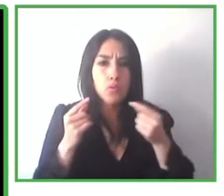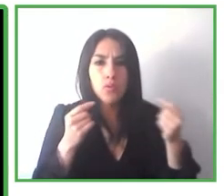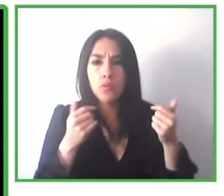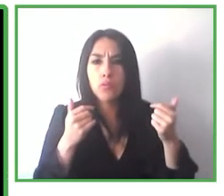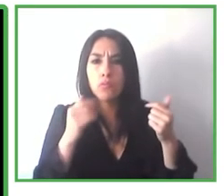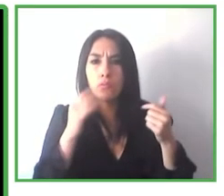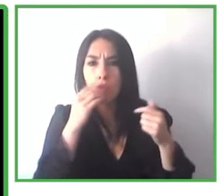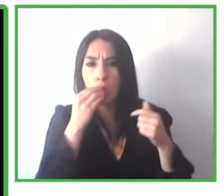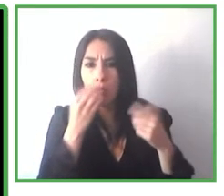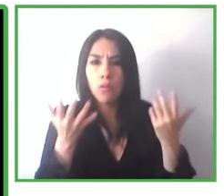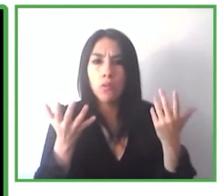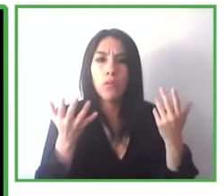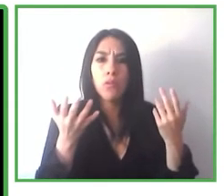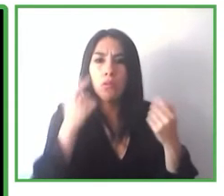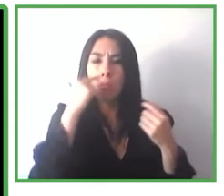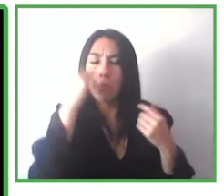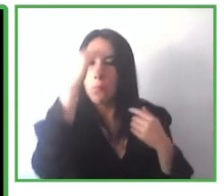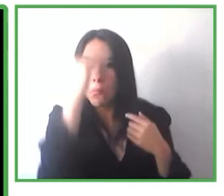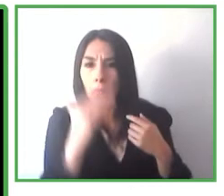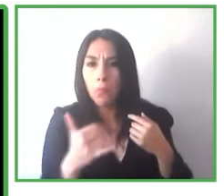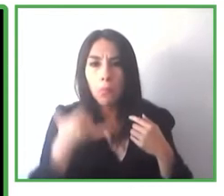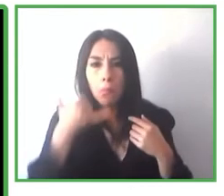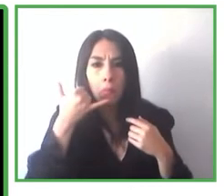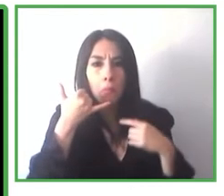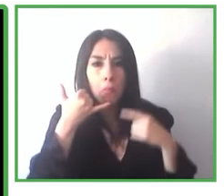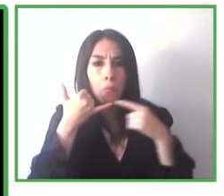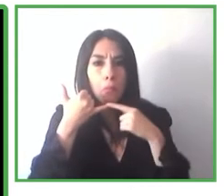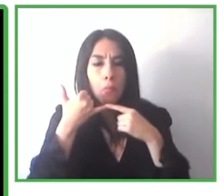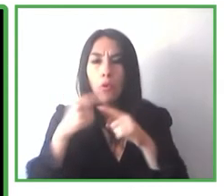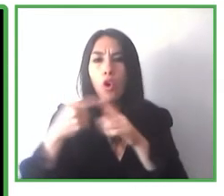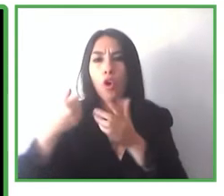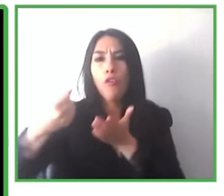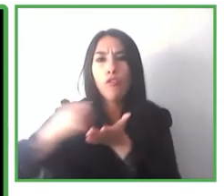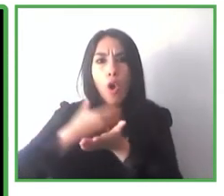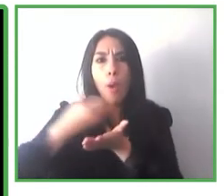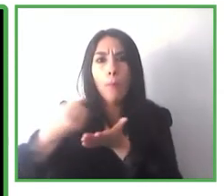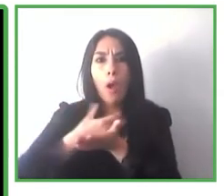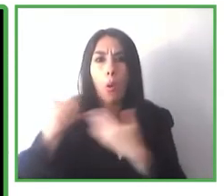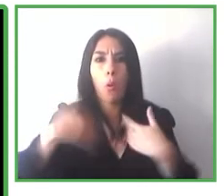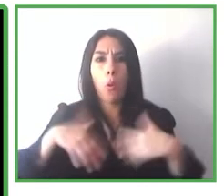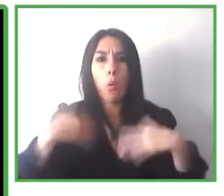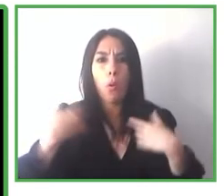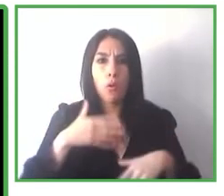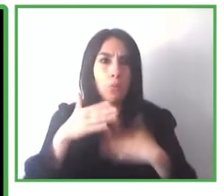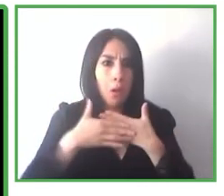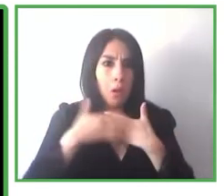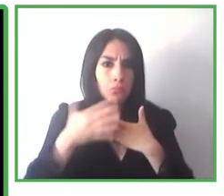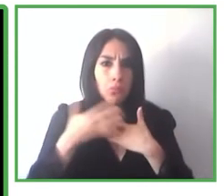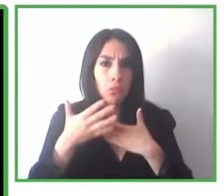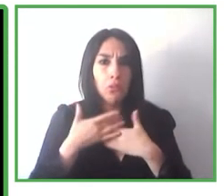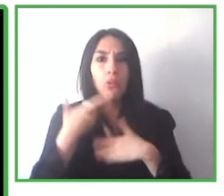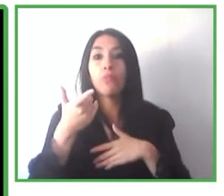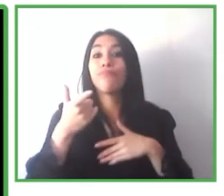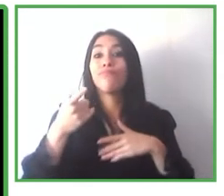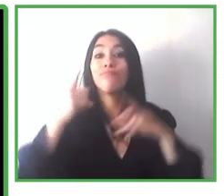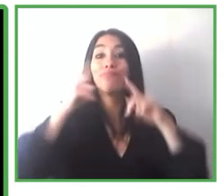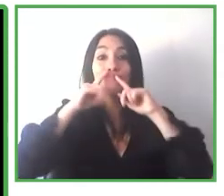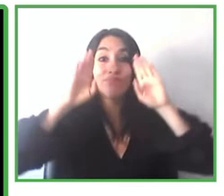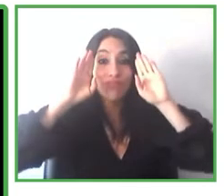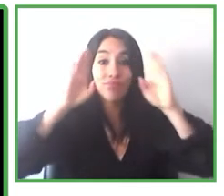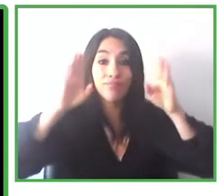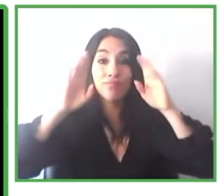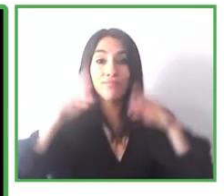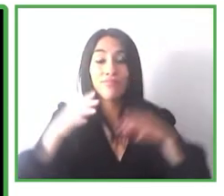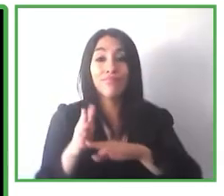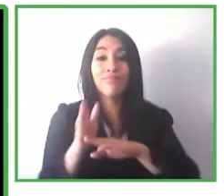damos las gracias por este tiempo por escucharnos y aquí estamos un poco antes de la pandemia sin mascarilla gracias por vuestro tiempo espero que